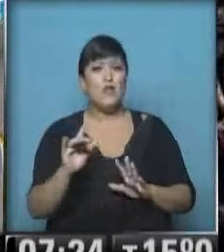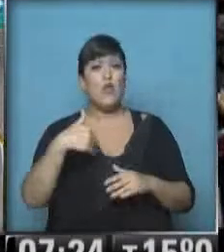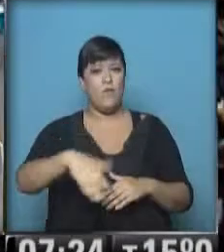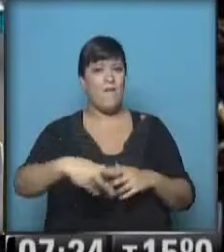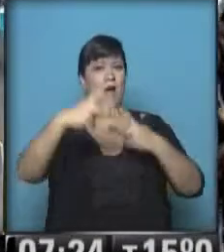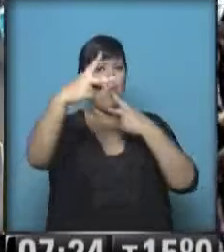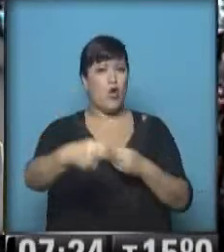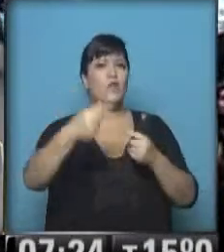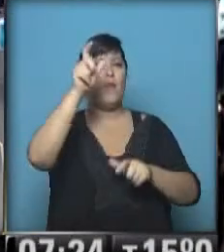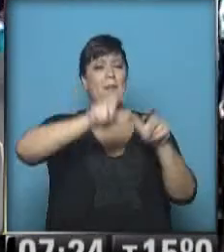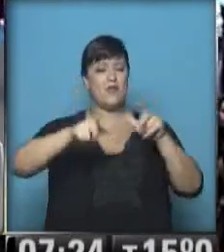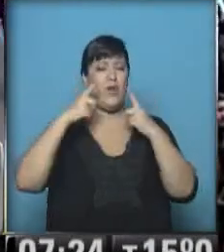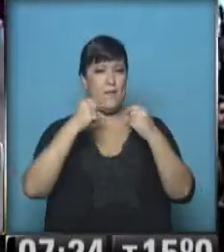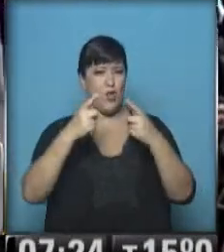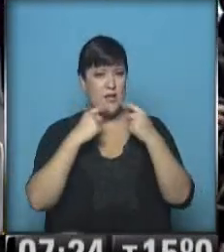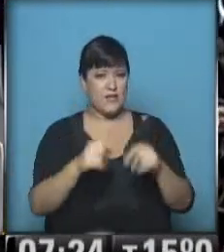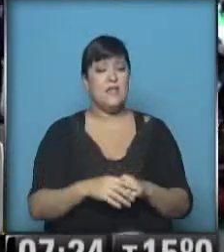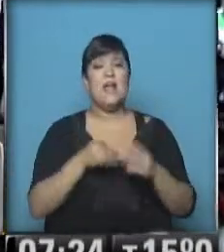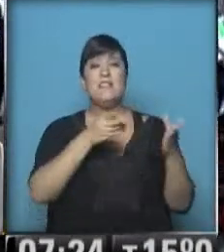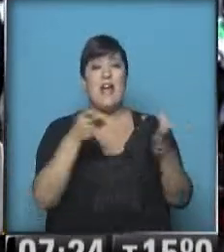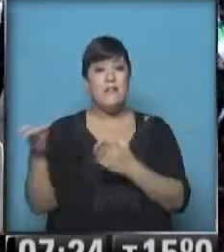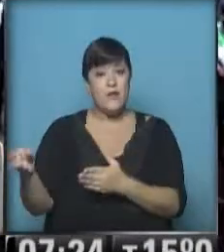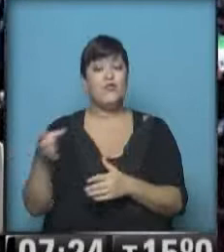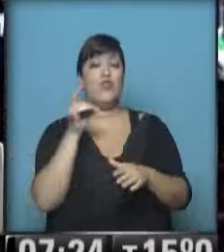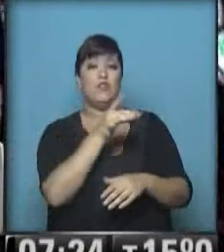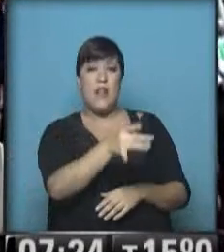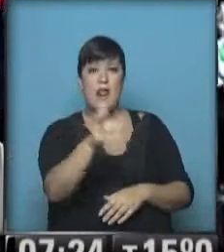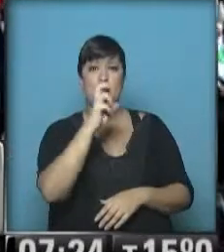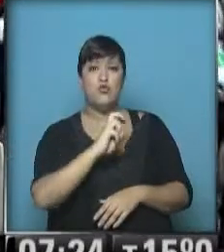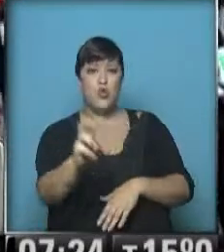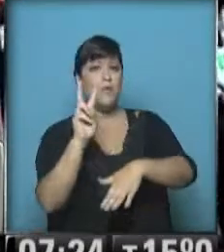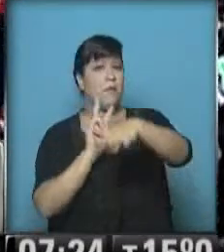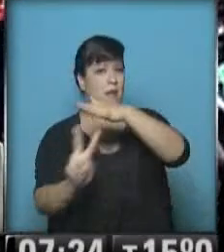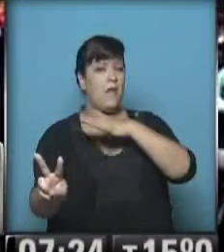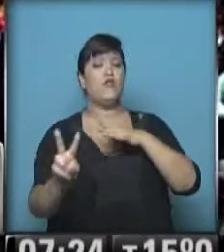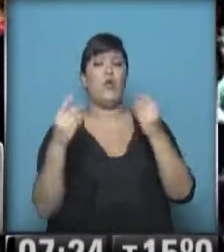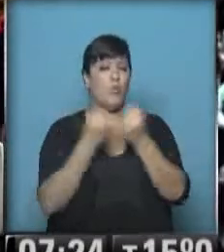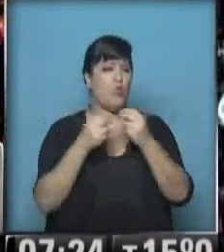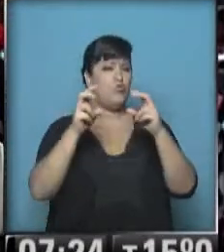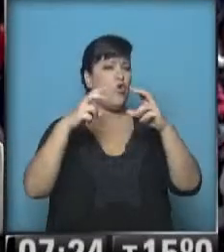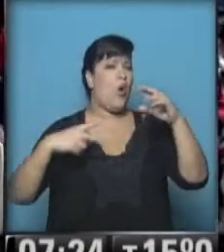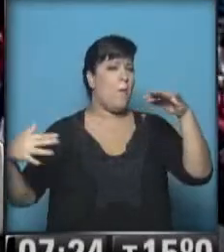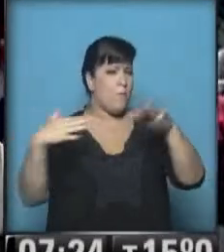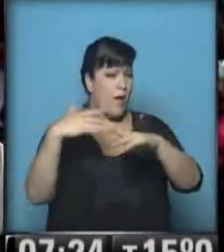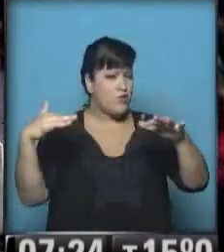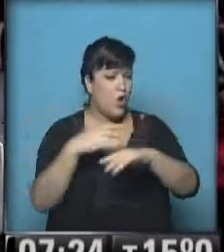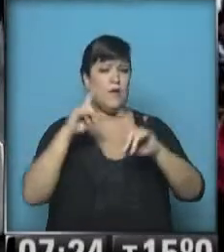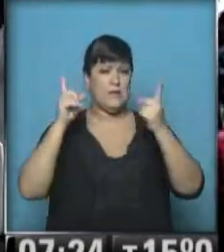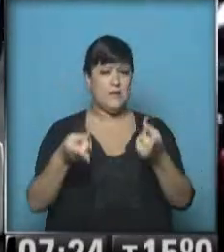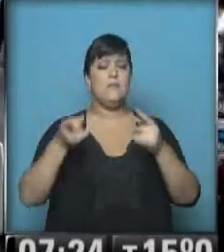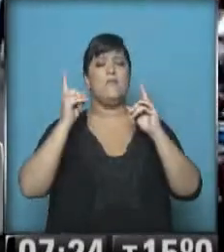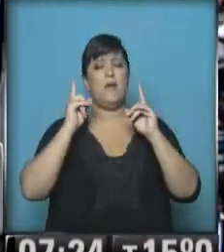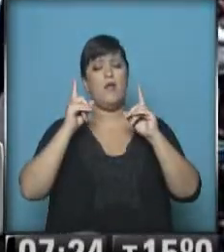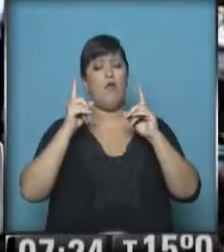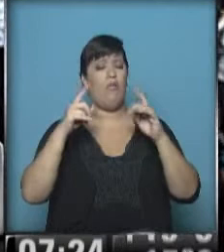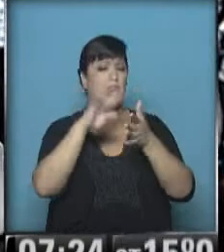corte por manifestantes. Servicios a distintas líneas ferroviarias, subtes y premetros con muchos pasajeros, pero de acuerdo a los cronogramas